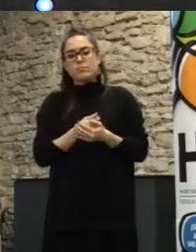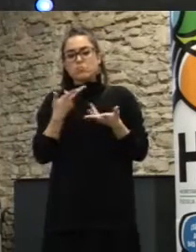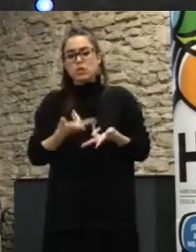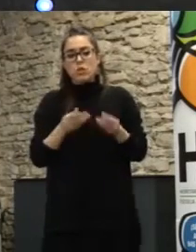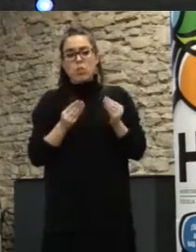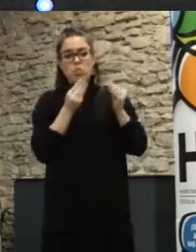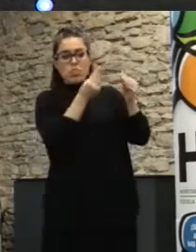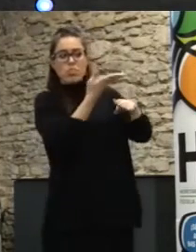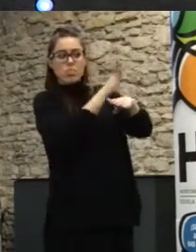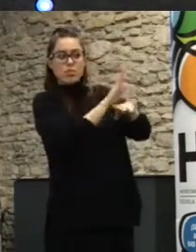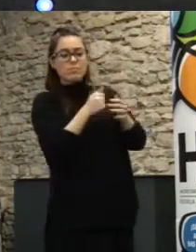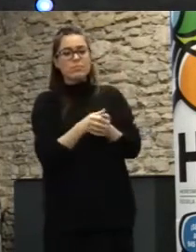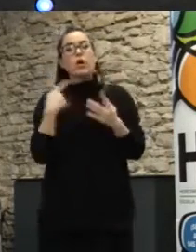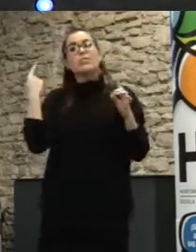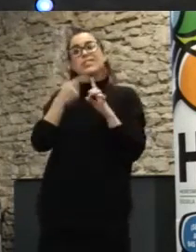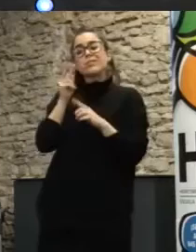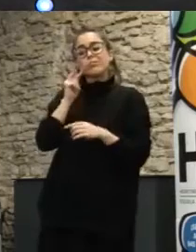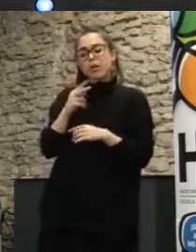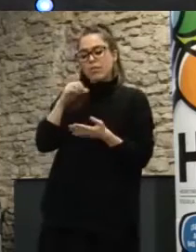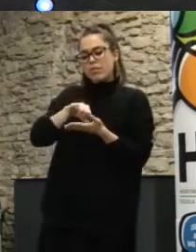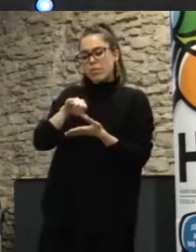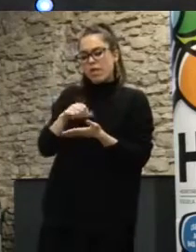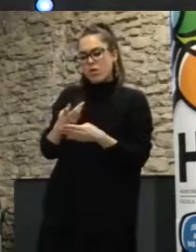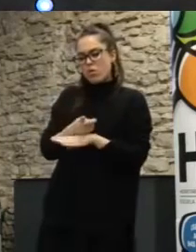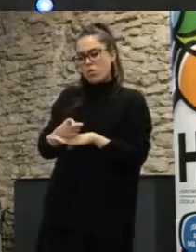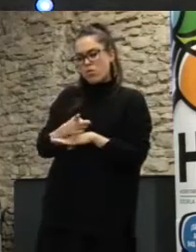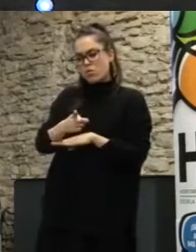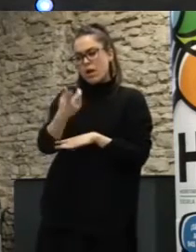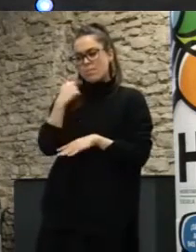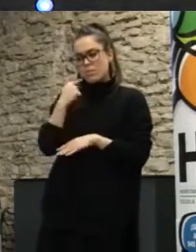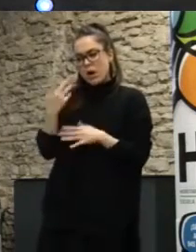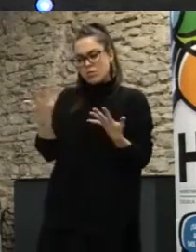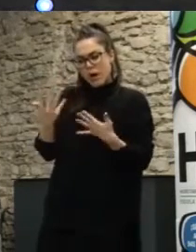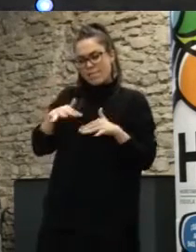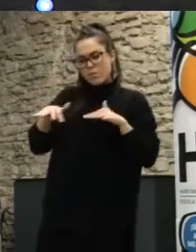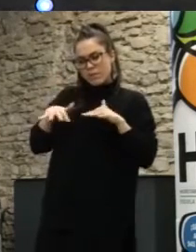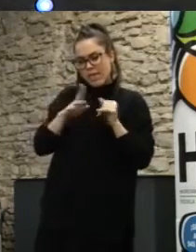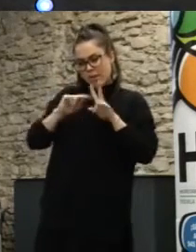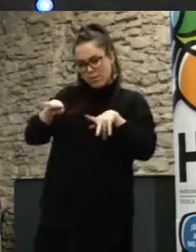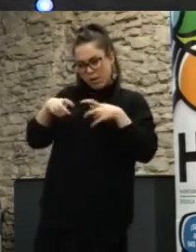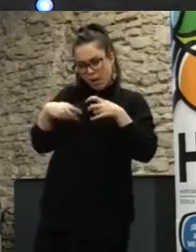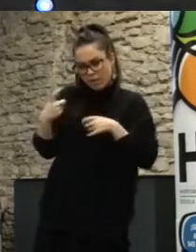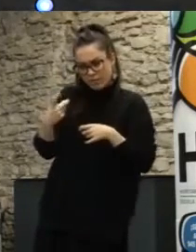ciudad se pudiese conocer cuáles eran las rutas habituales y en ese caso cambiar las políticas de movilidad de la ciudad